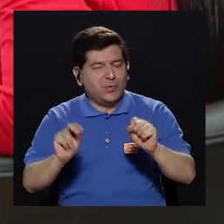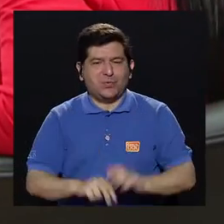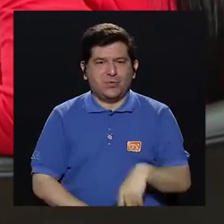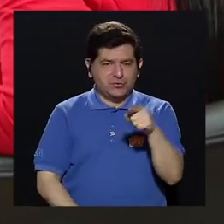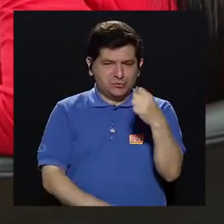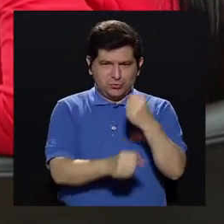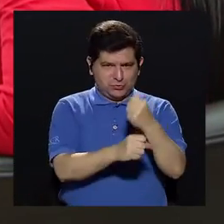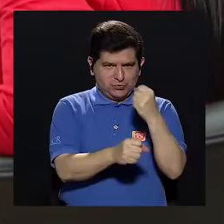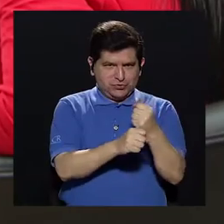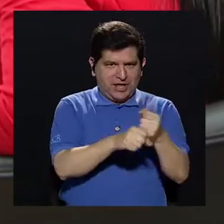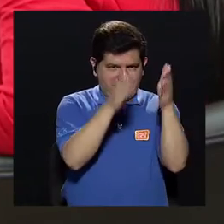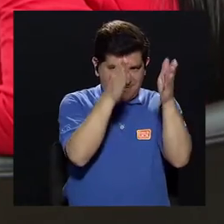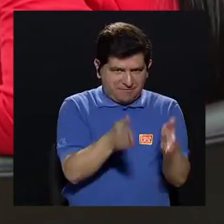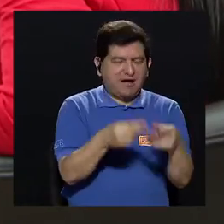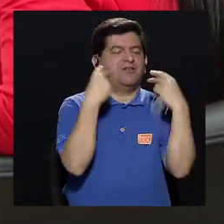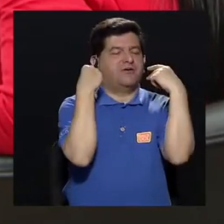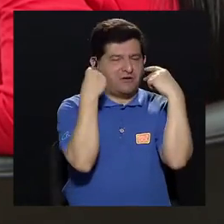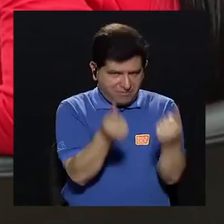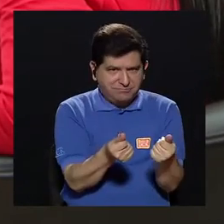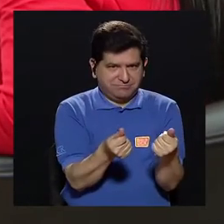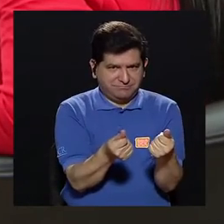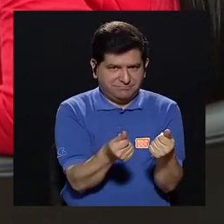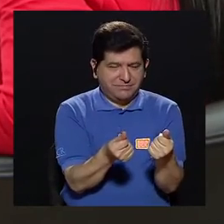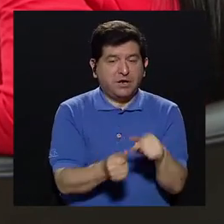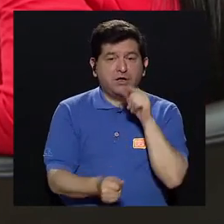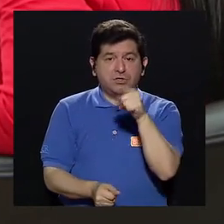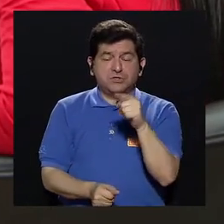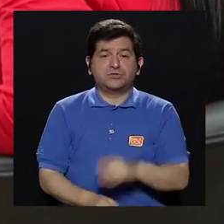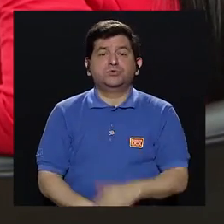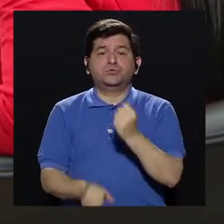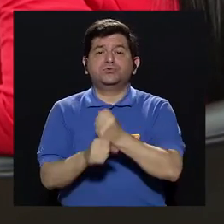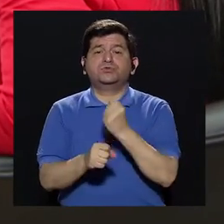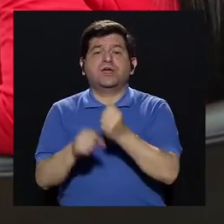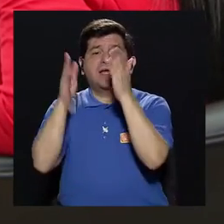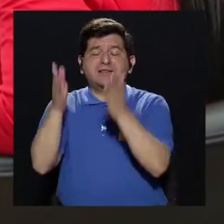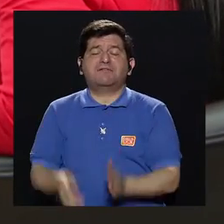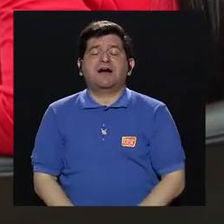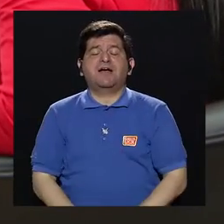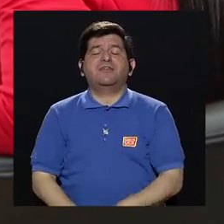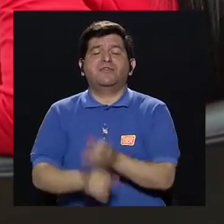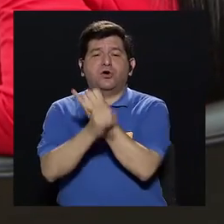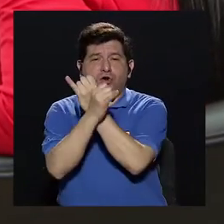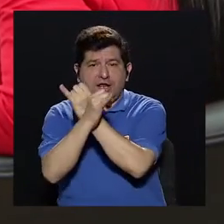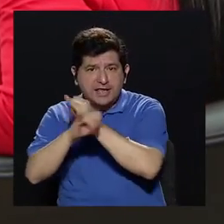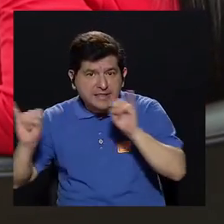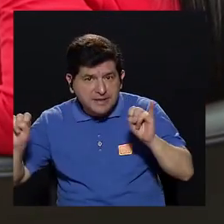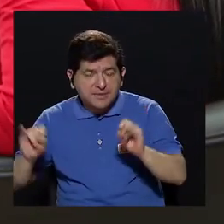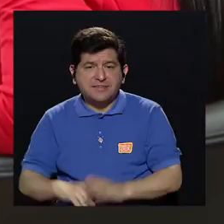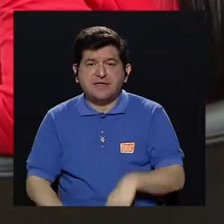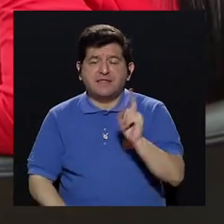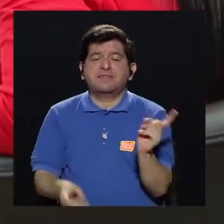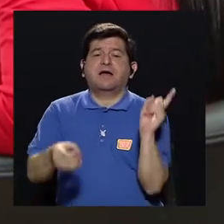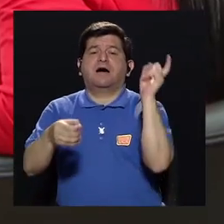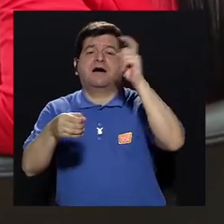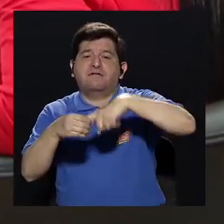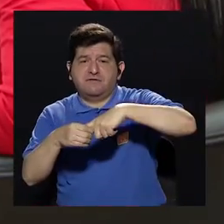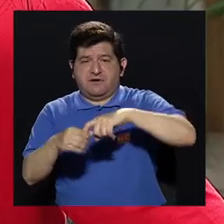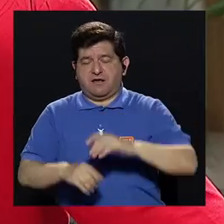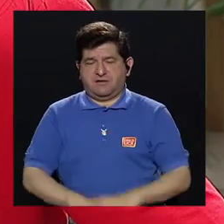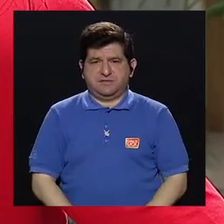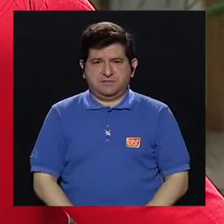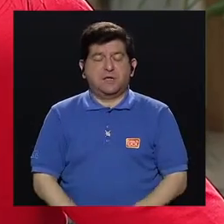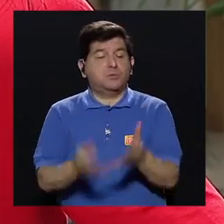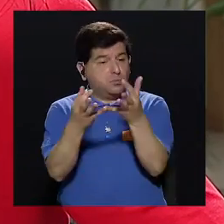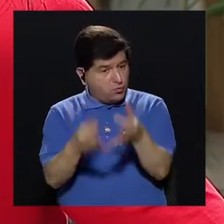usted es empleado, es automático. Si usted es un trabajador independiente, tiene que afiliarse.